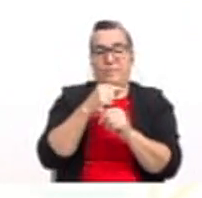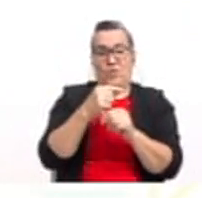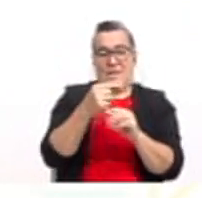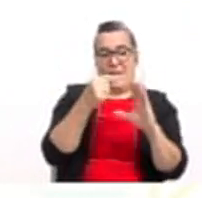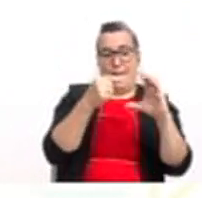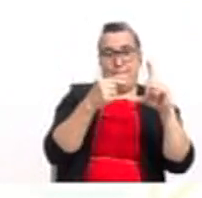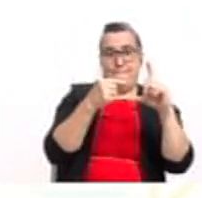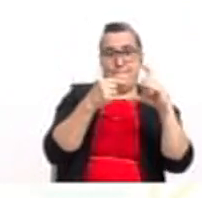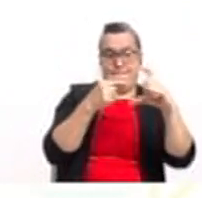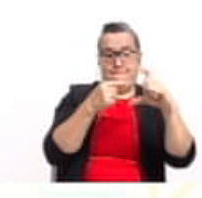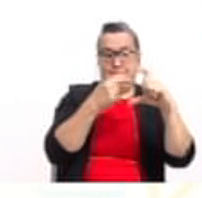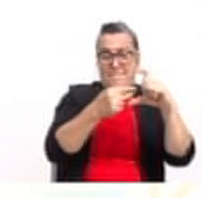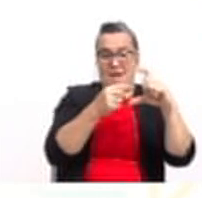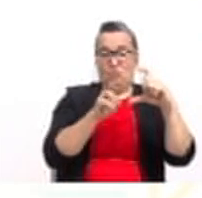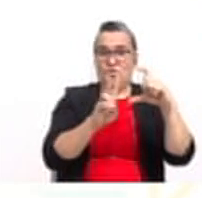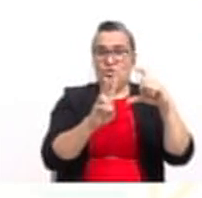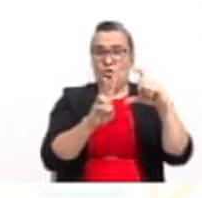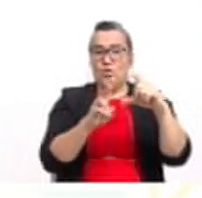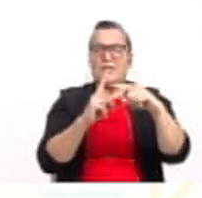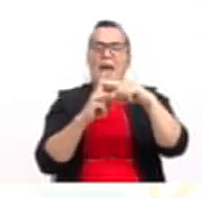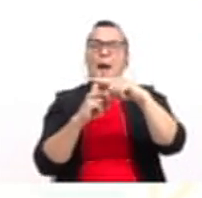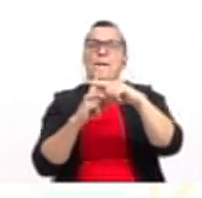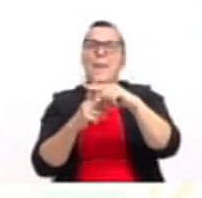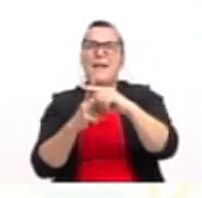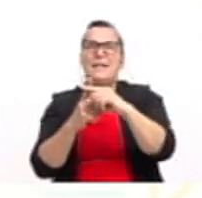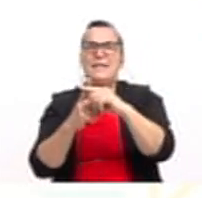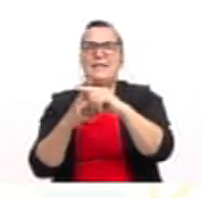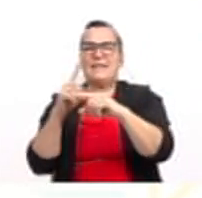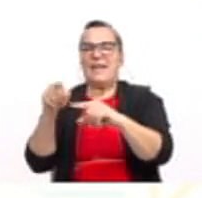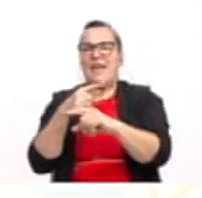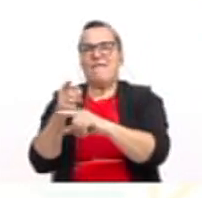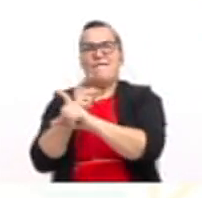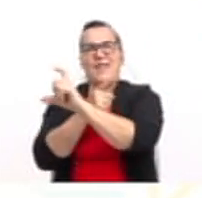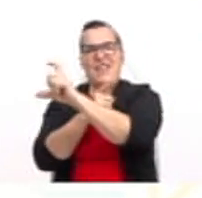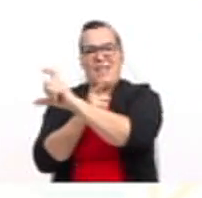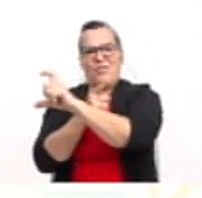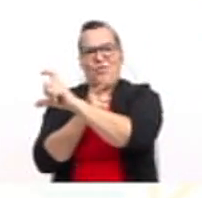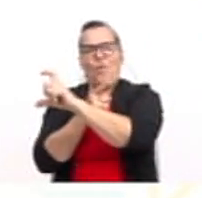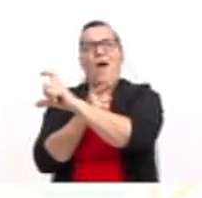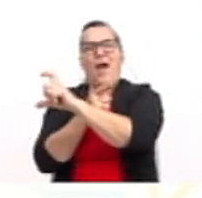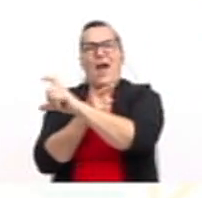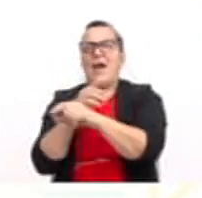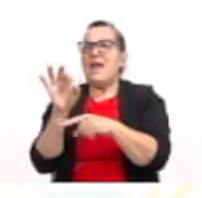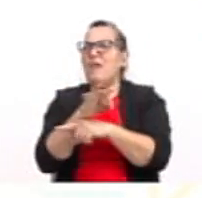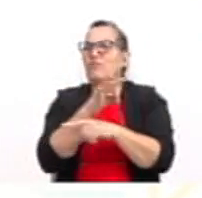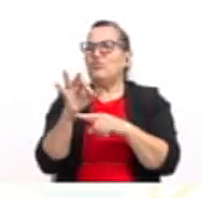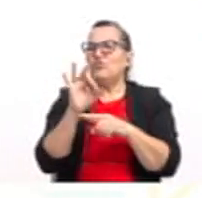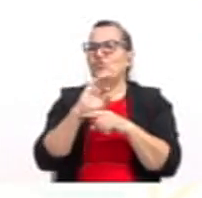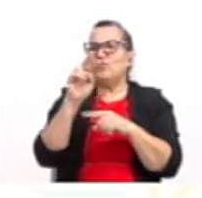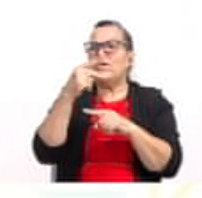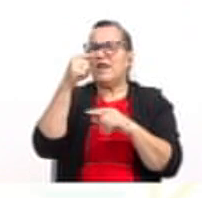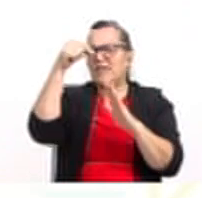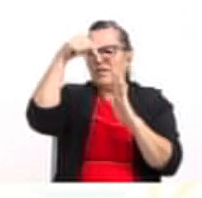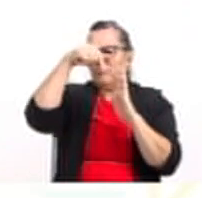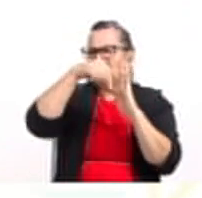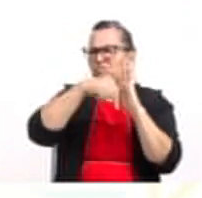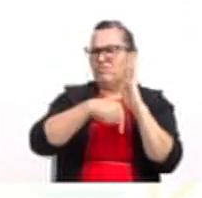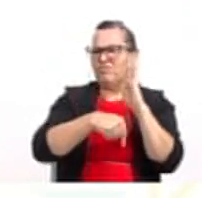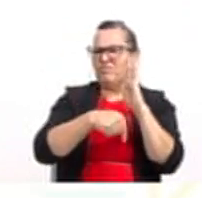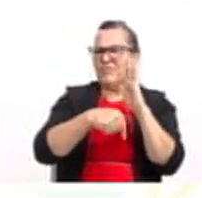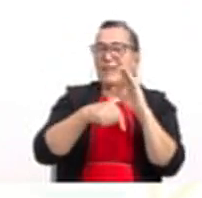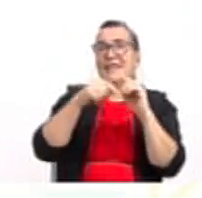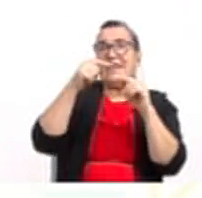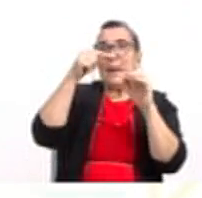2 a más infinito. ¿Y dónde decrece la función cuadrática? La función cuadrática va a decrecer de menos